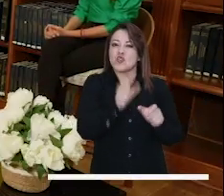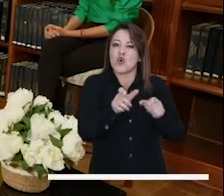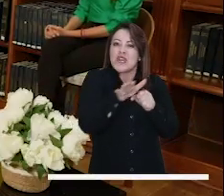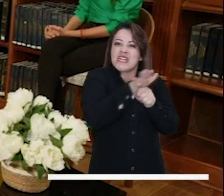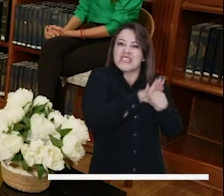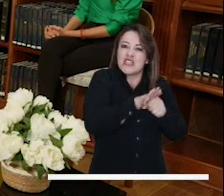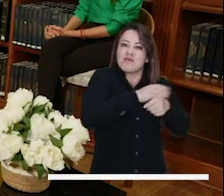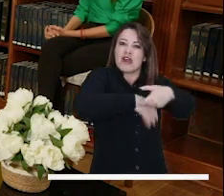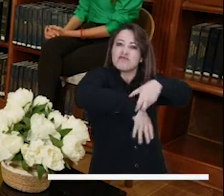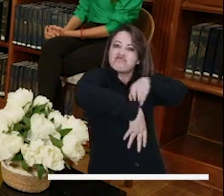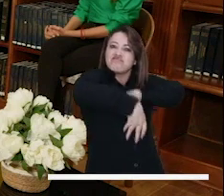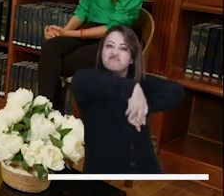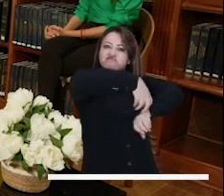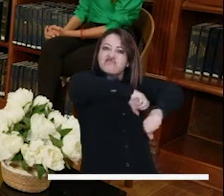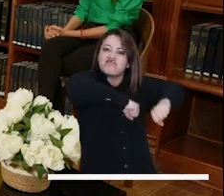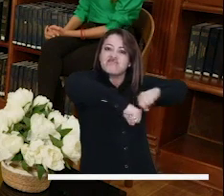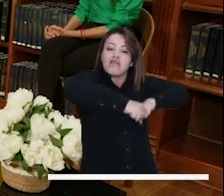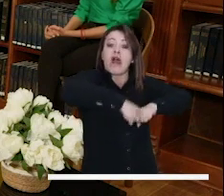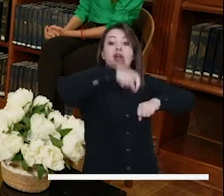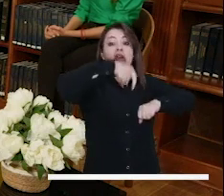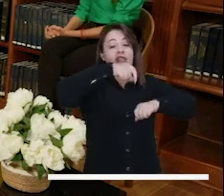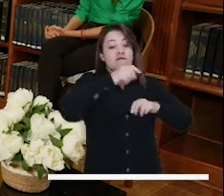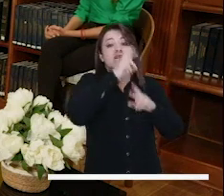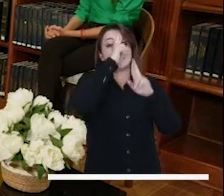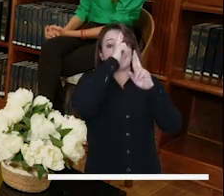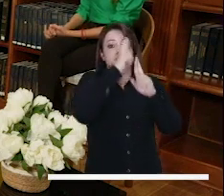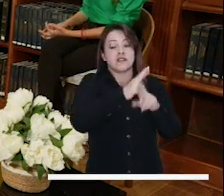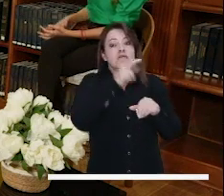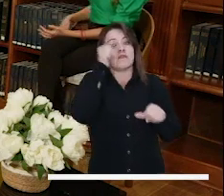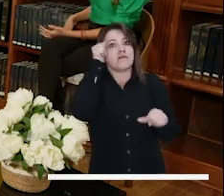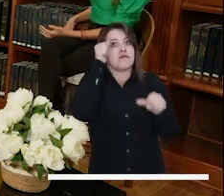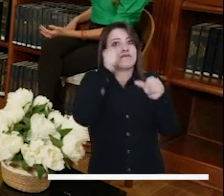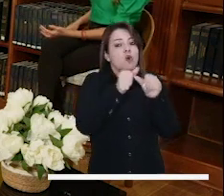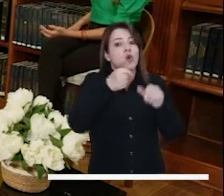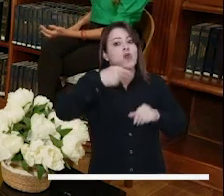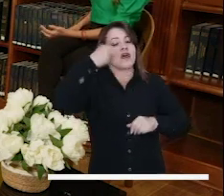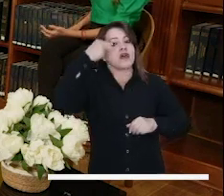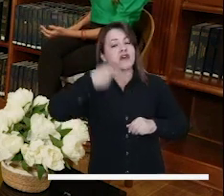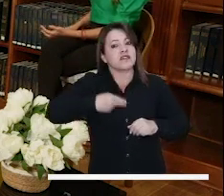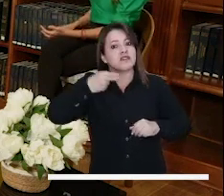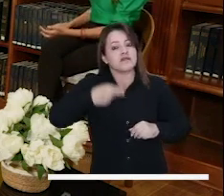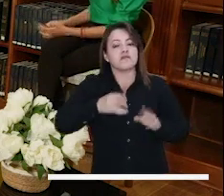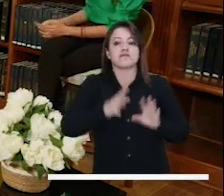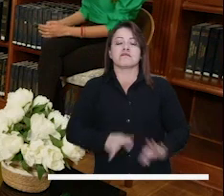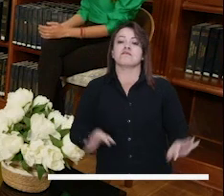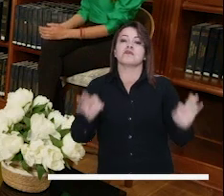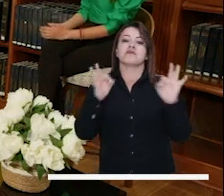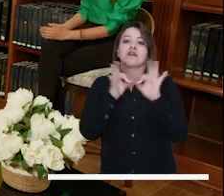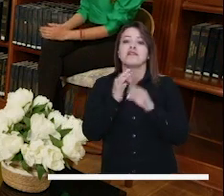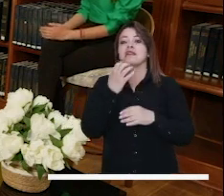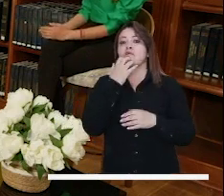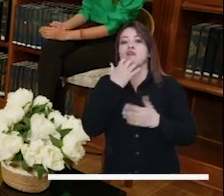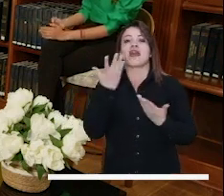gente con sus manos en los barrios. Creo que tiene que haber respeto por toda la memoria, la historia que